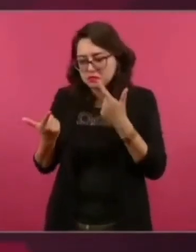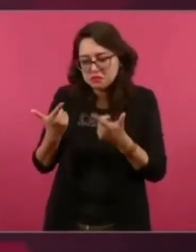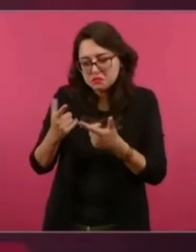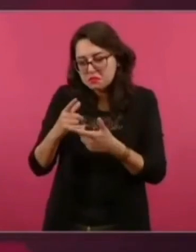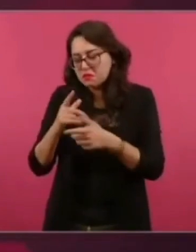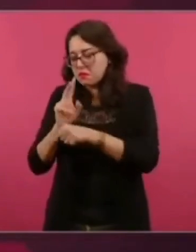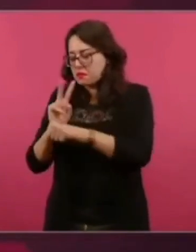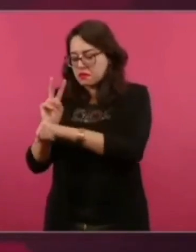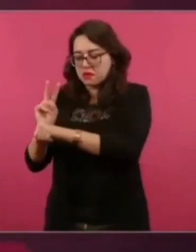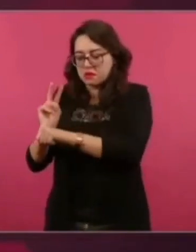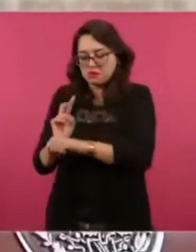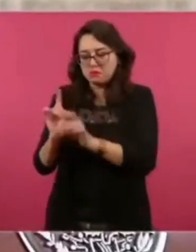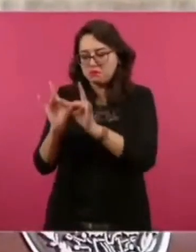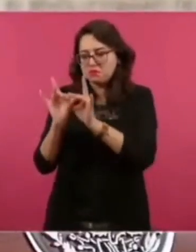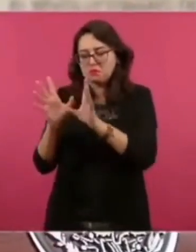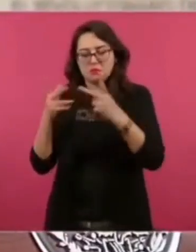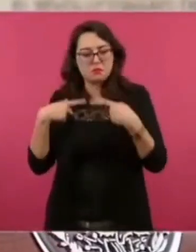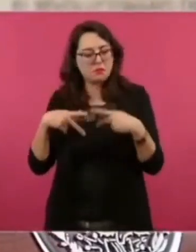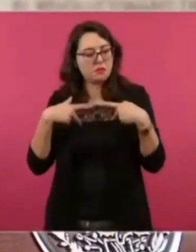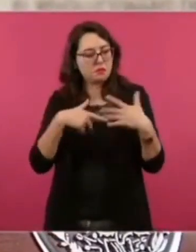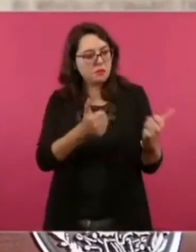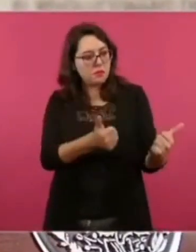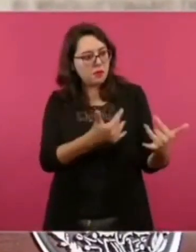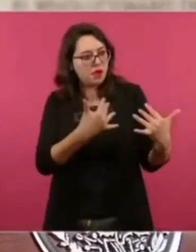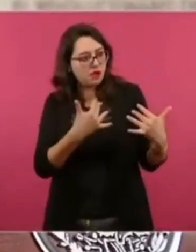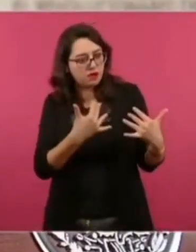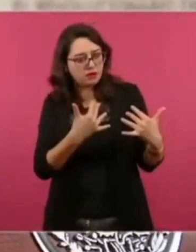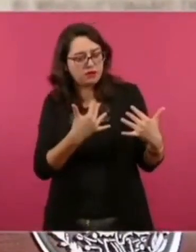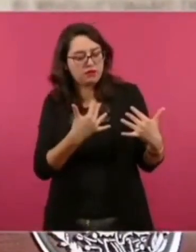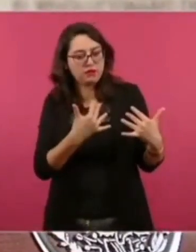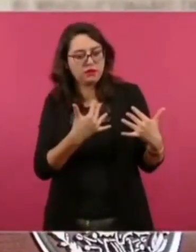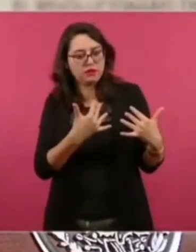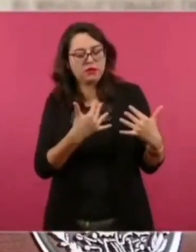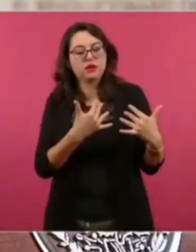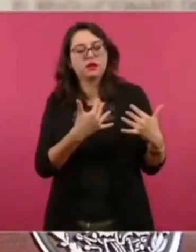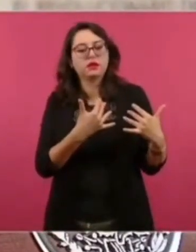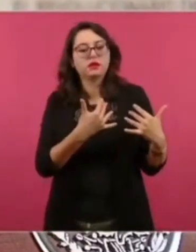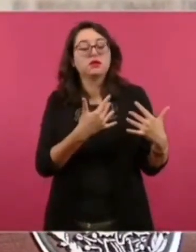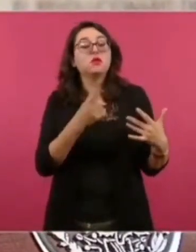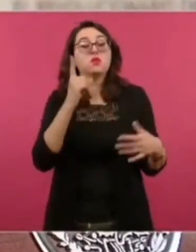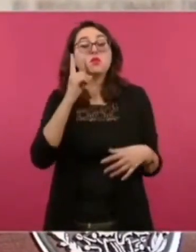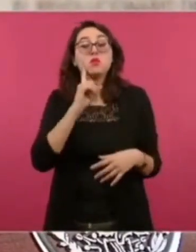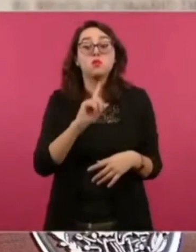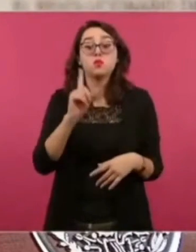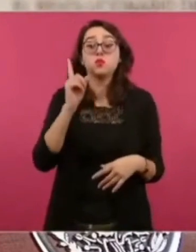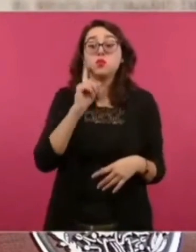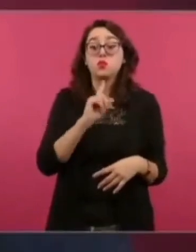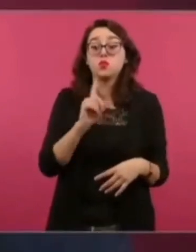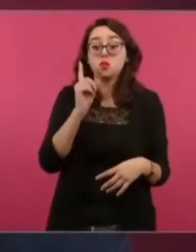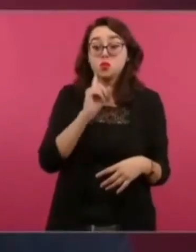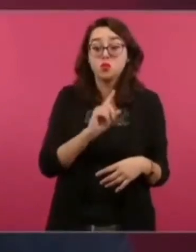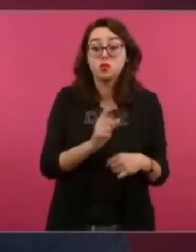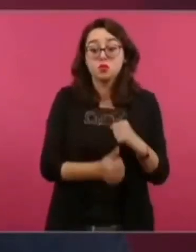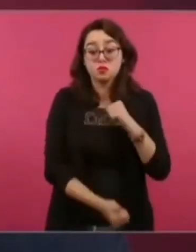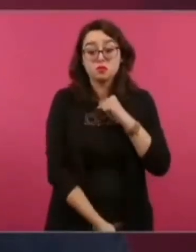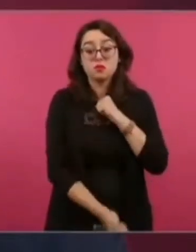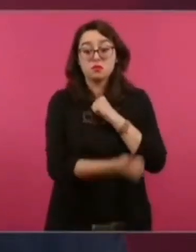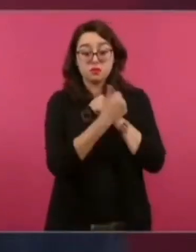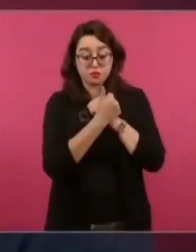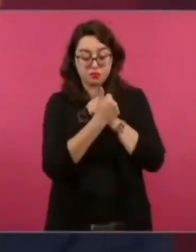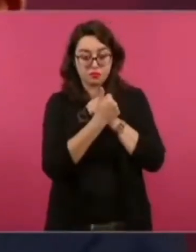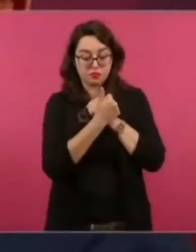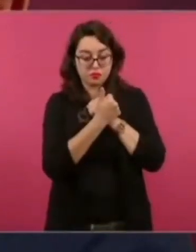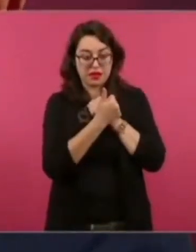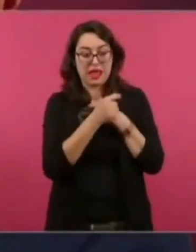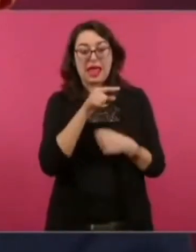los equipos de riego. Y llegó una señora que